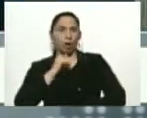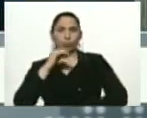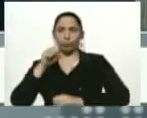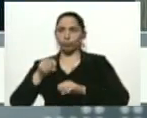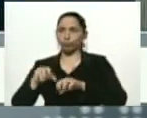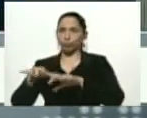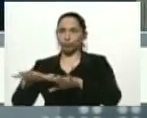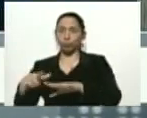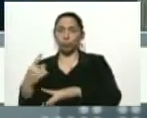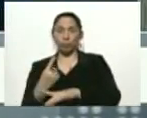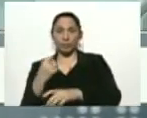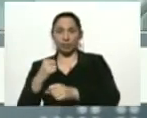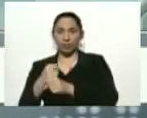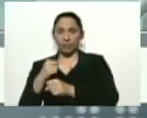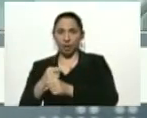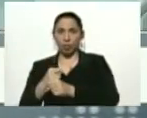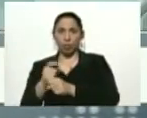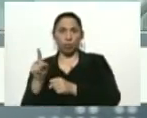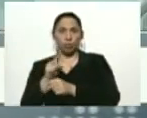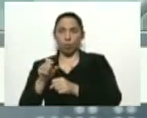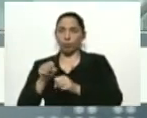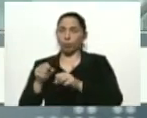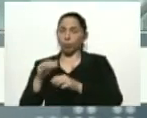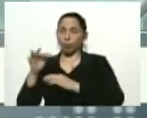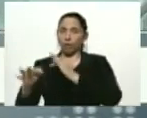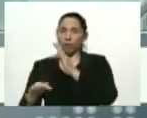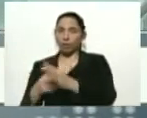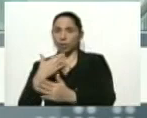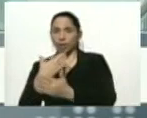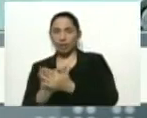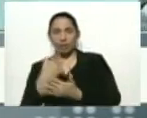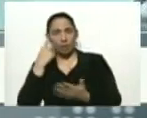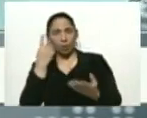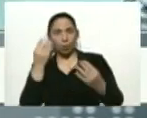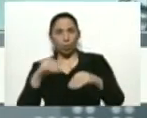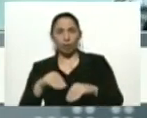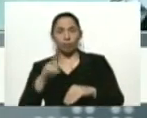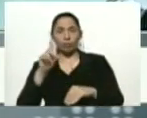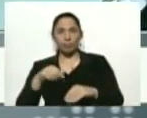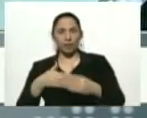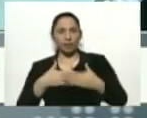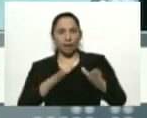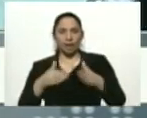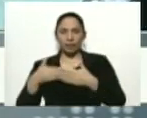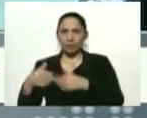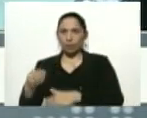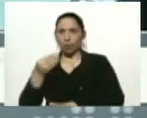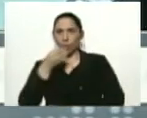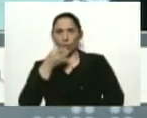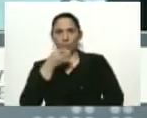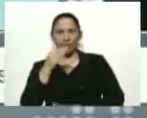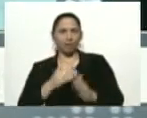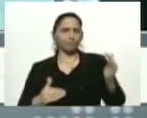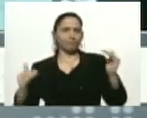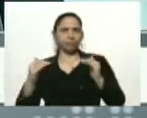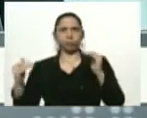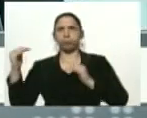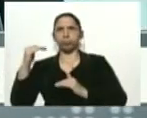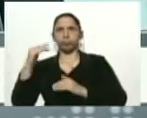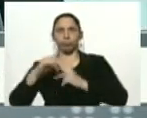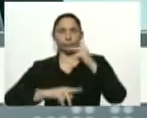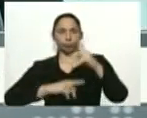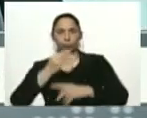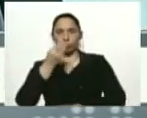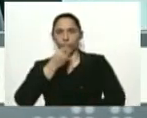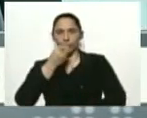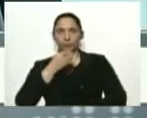solamente sus trabajadores, no se han contagiado gracias a estos protocolos, sino que han garantizado, bueno, han triplicado la producción